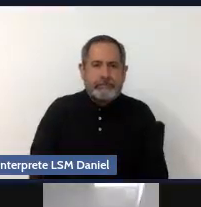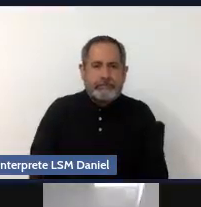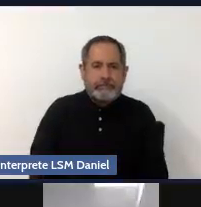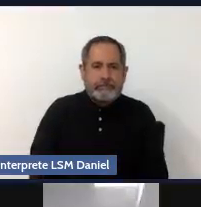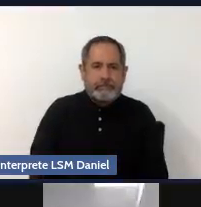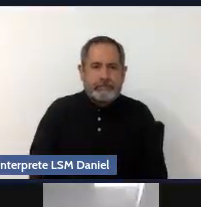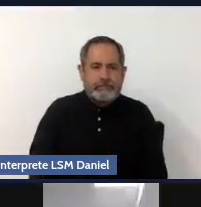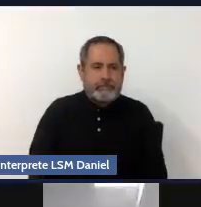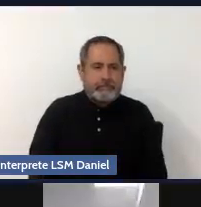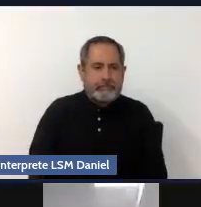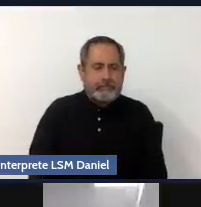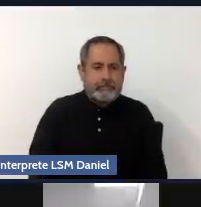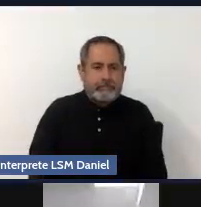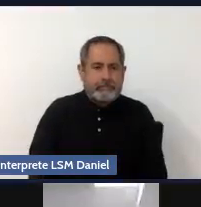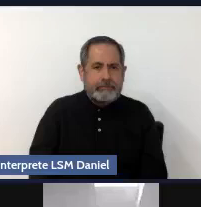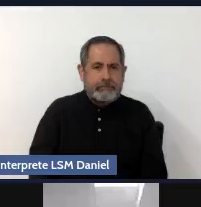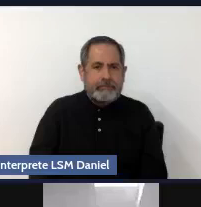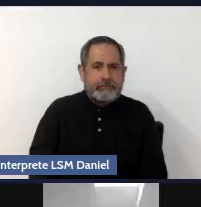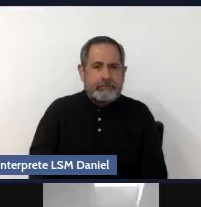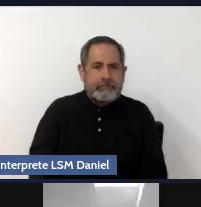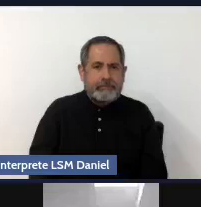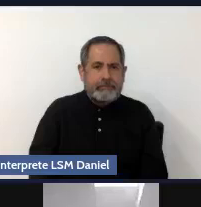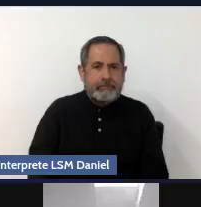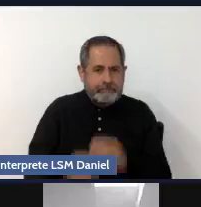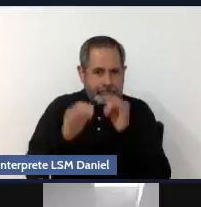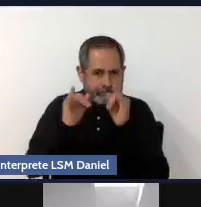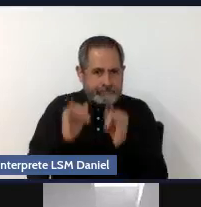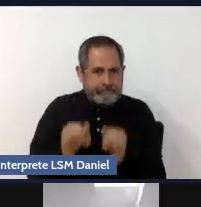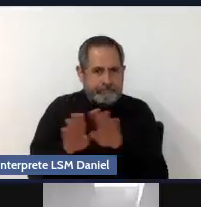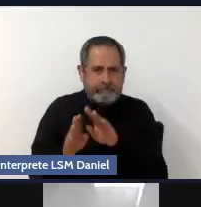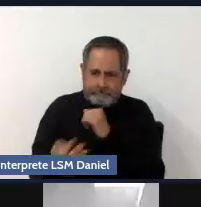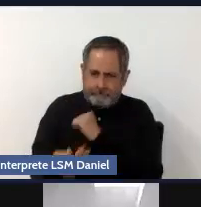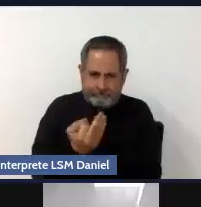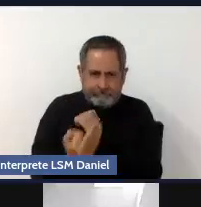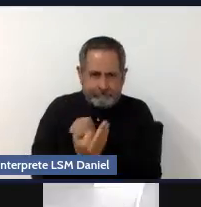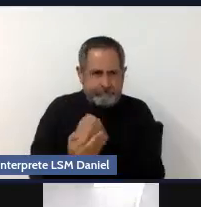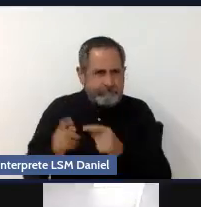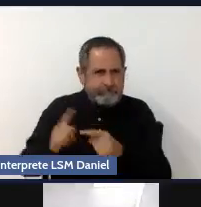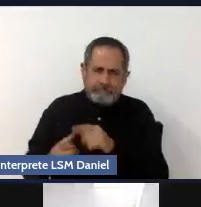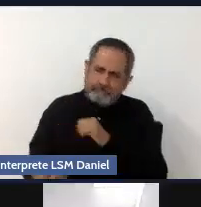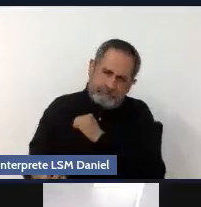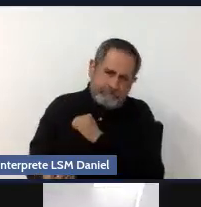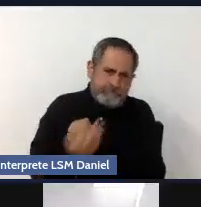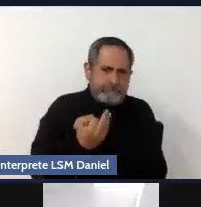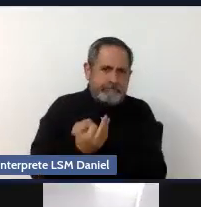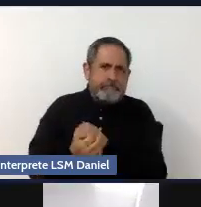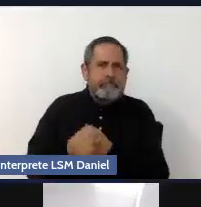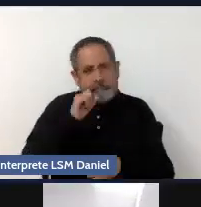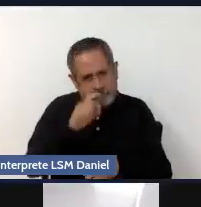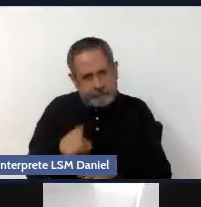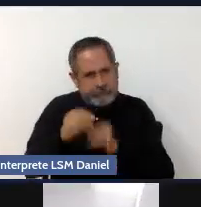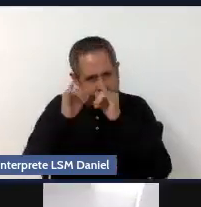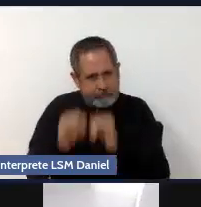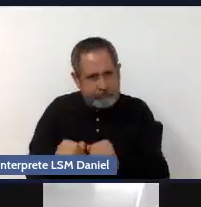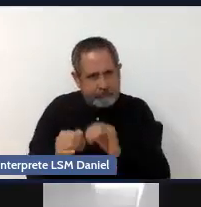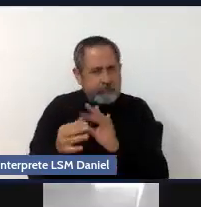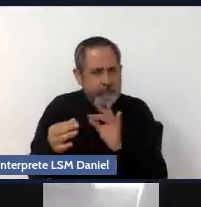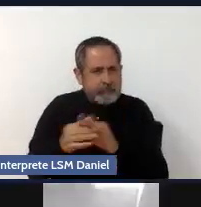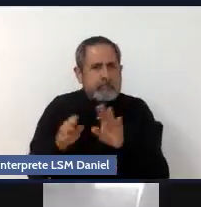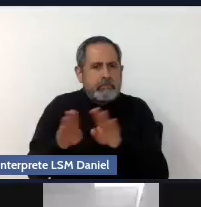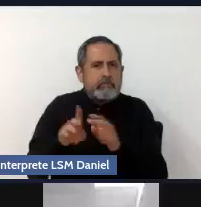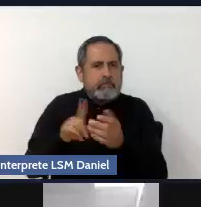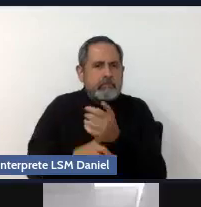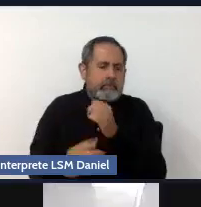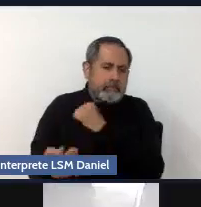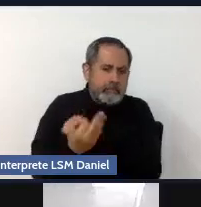Ahora vamos con los factores de protección. Y, pues, bueno, son individuales también. En los factores